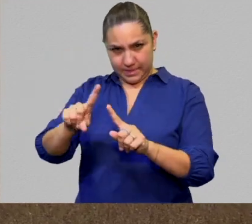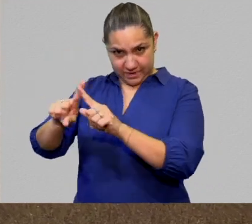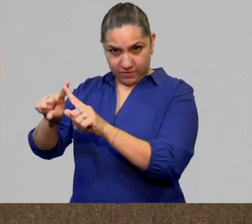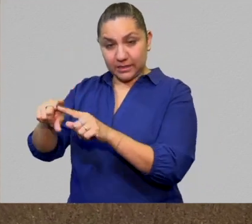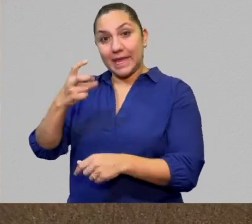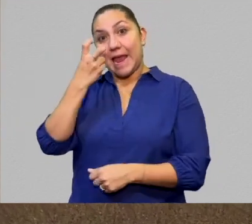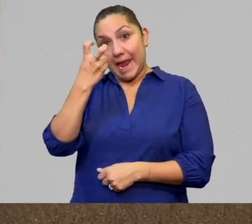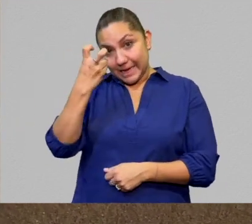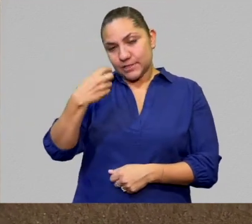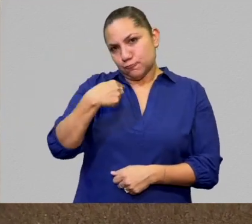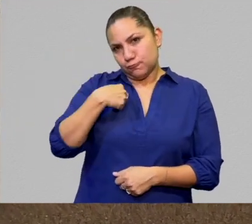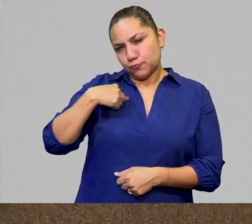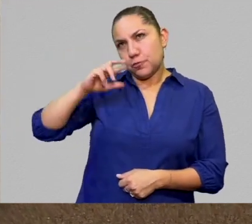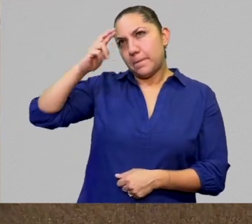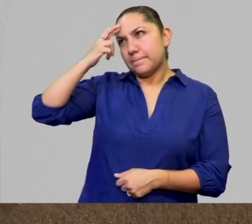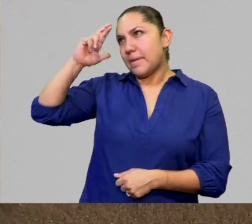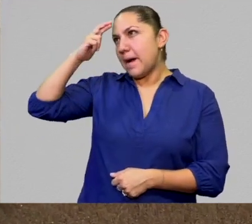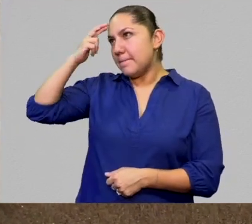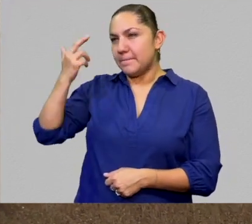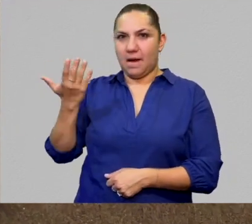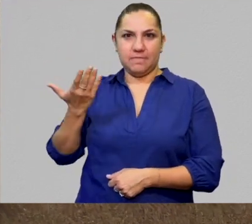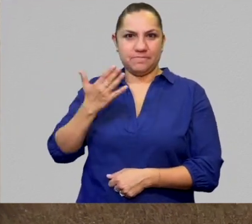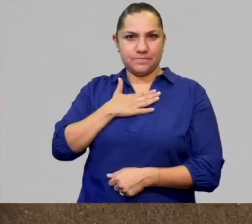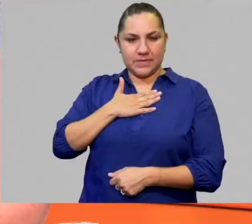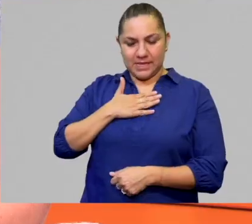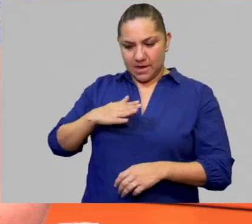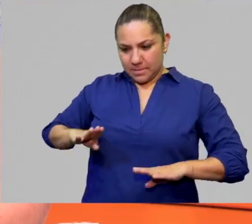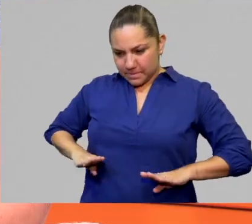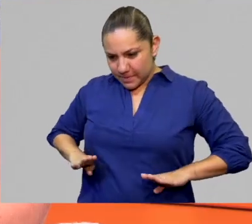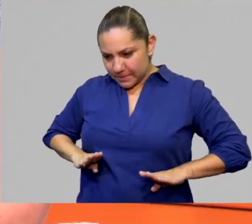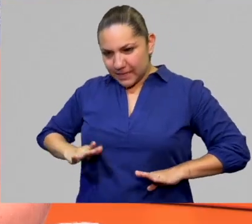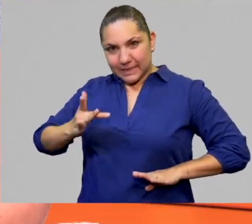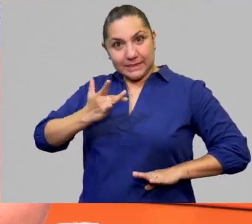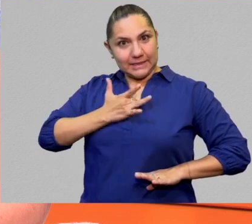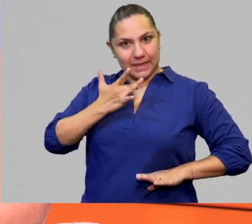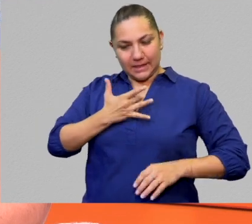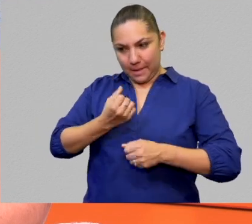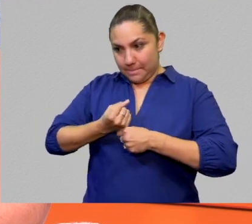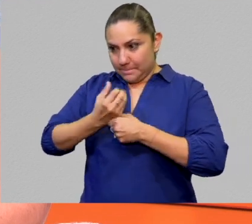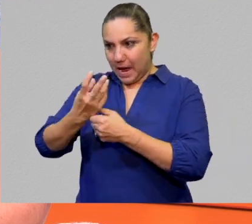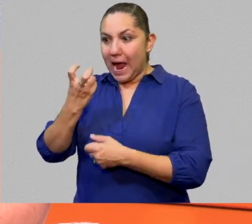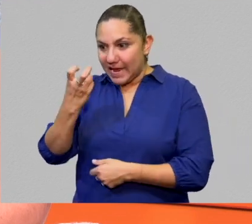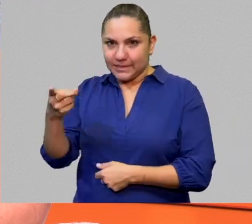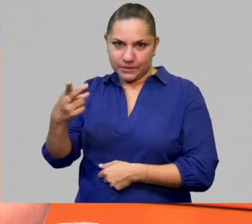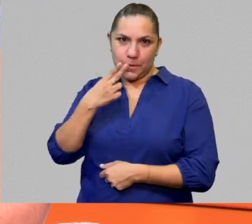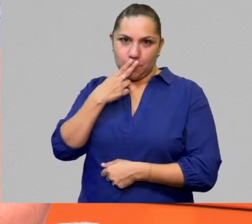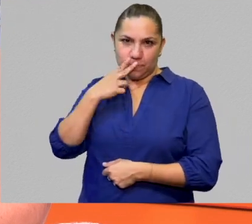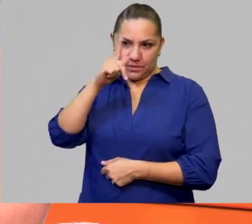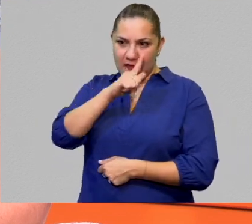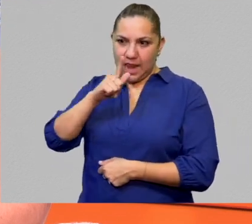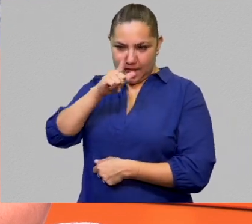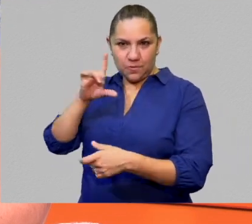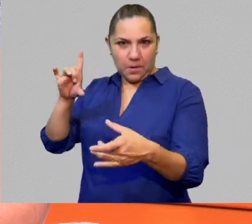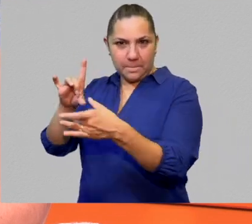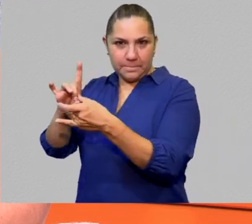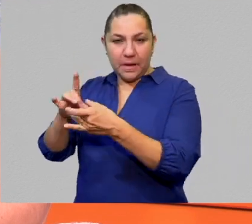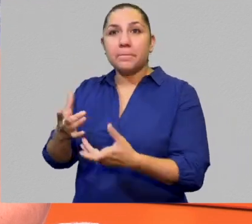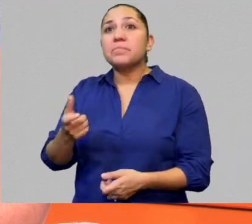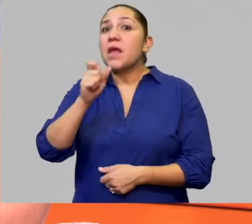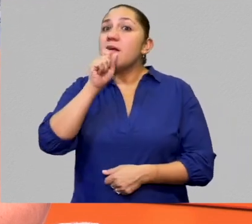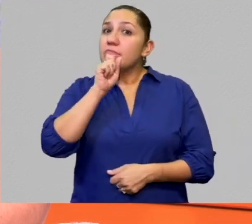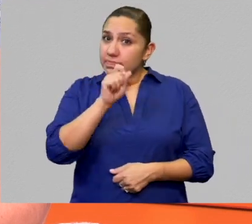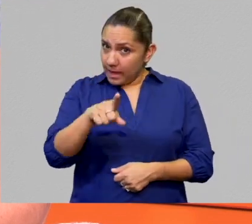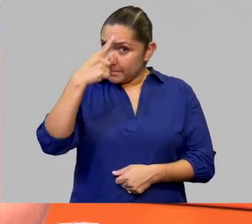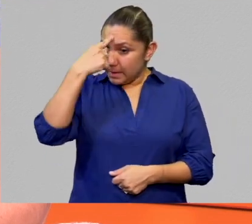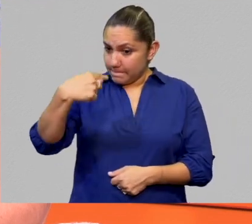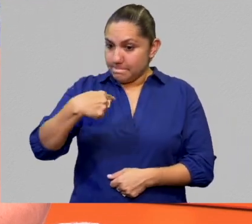Recurrir al ñañú para poder decir lo que sentía. Entonces, para mí ha sido terapéutico, porque también